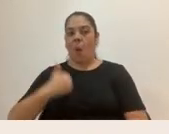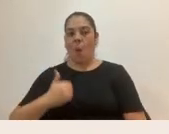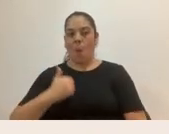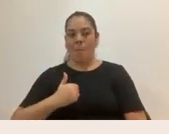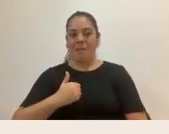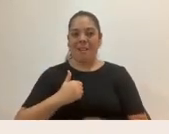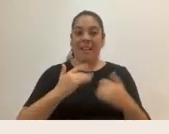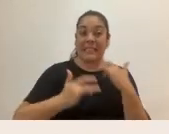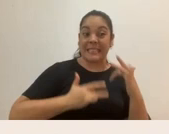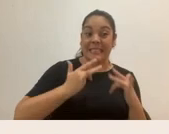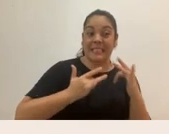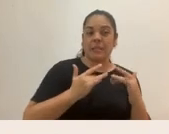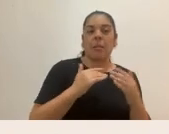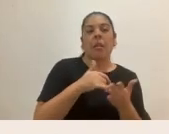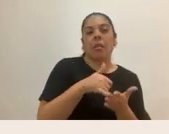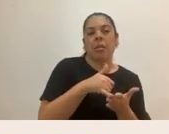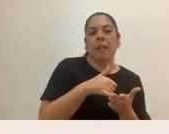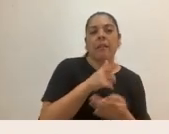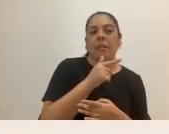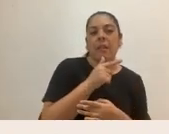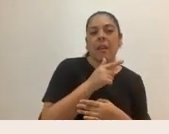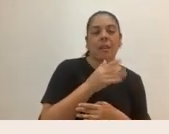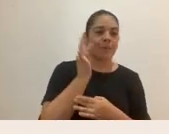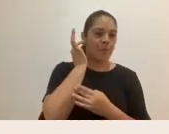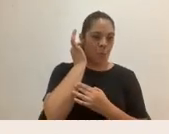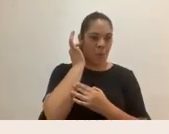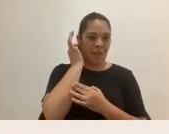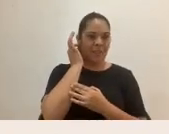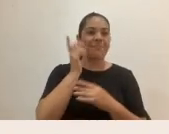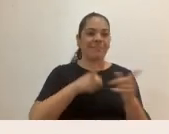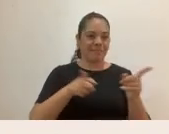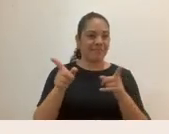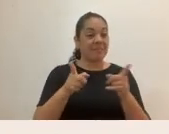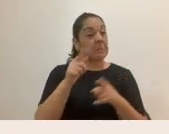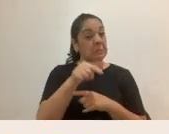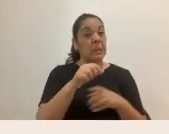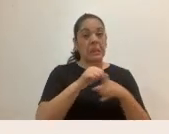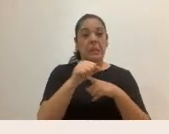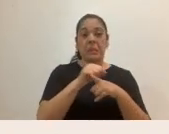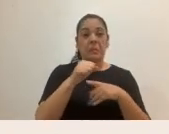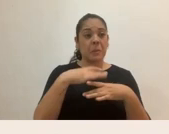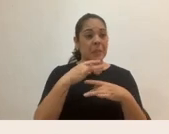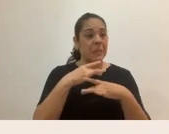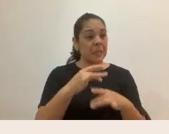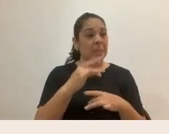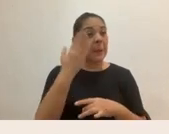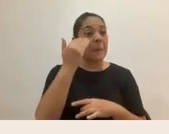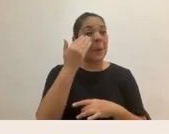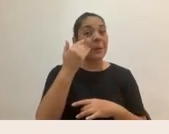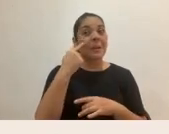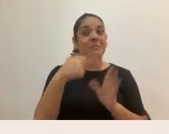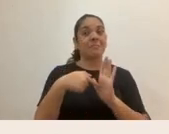debilidad a la mujer, por ejemplo. Entonces, este ejercicio es bien interesante porque nos revela cómo